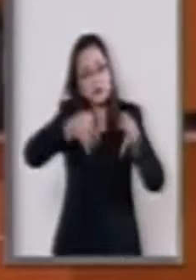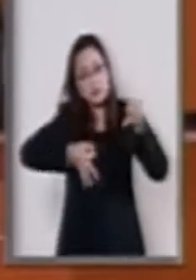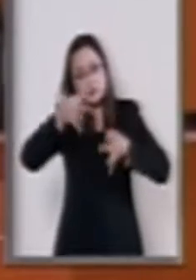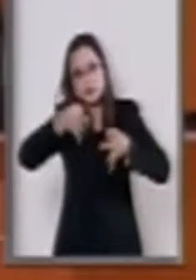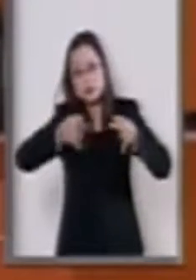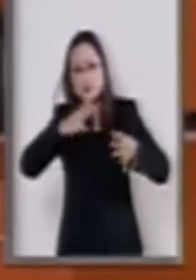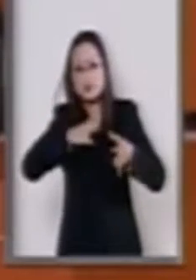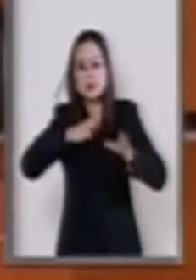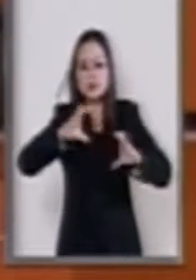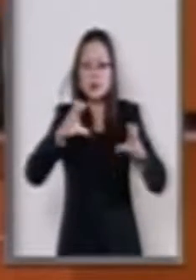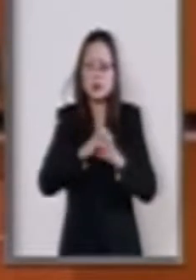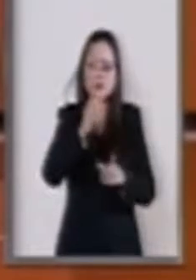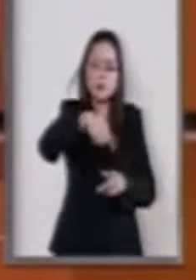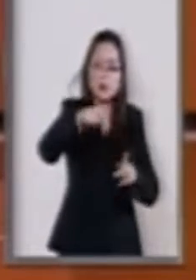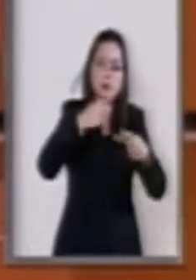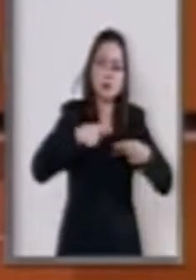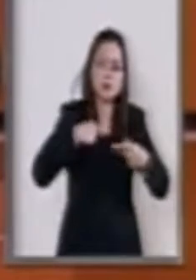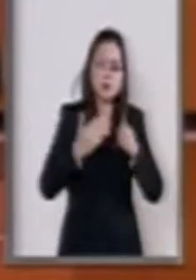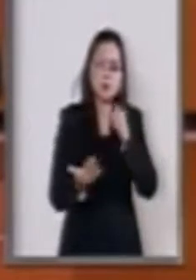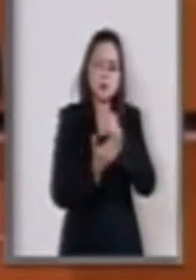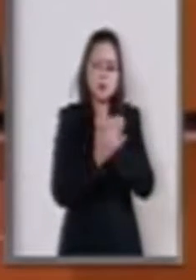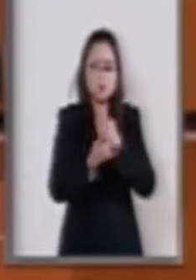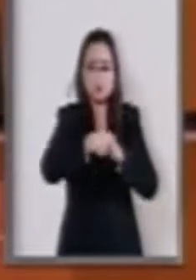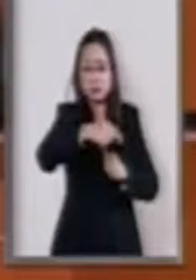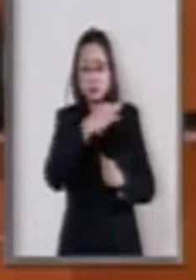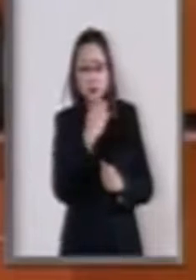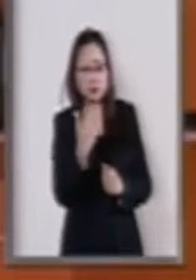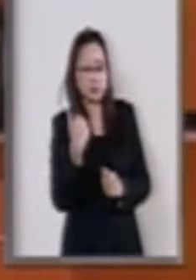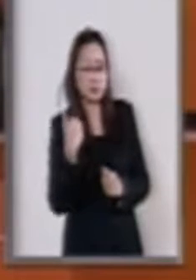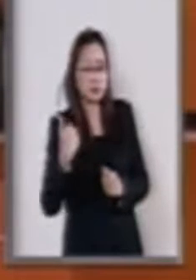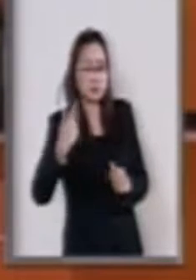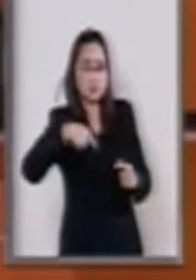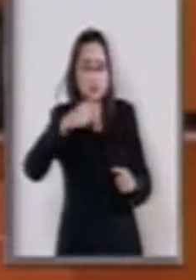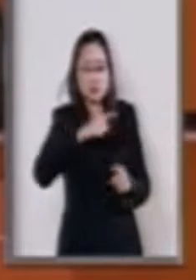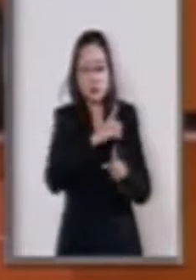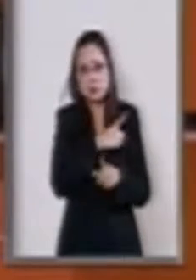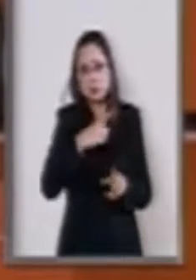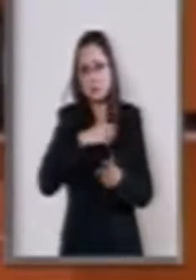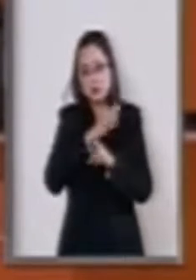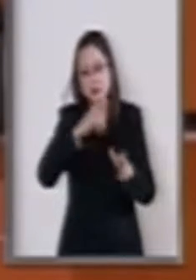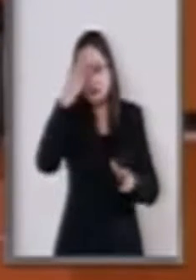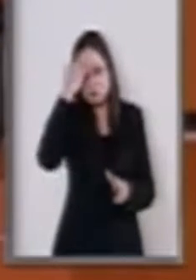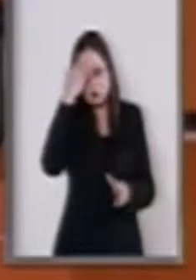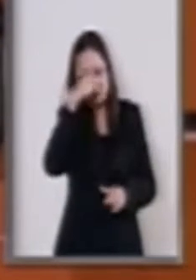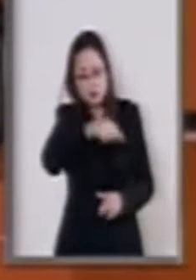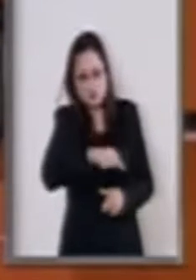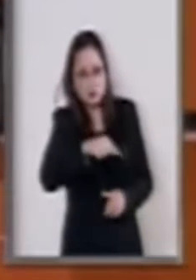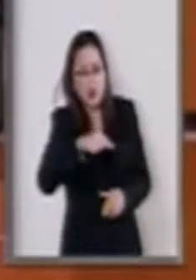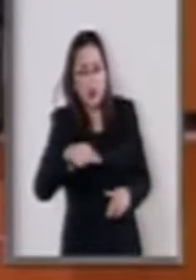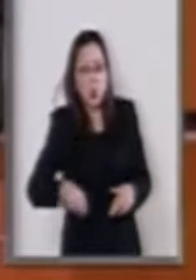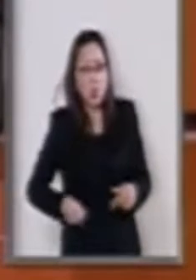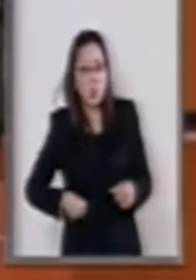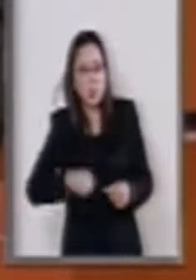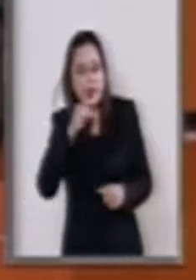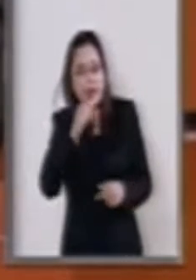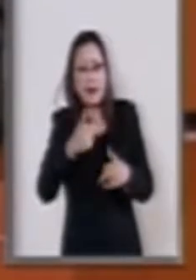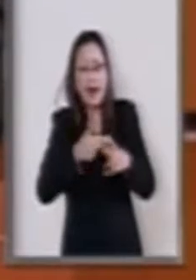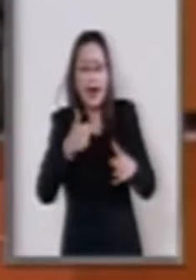antigua demanda del pueblo mexicano. Me refiero a que se reconozca la inocencia de las personas.